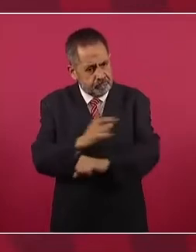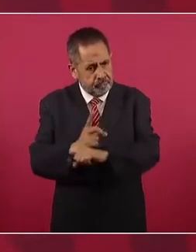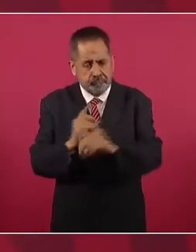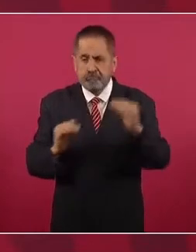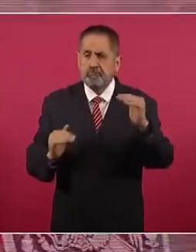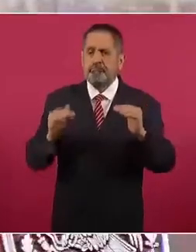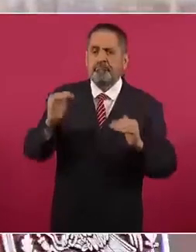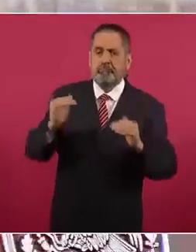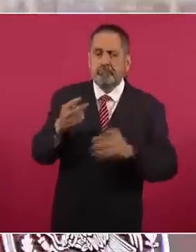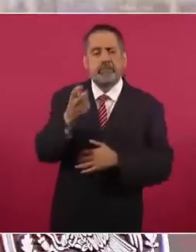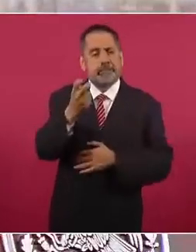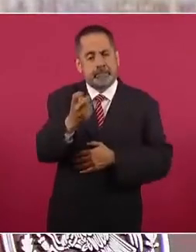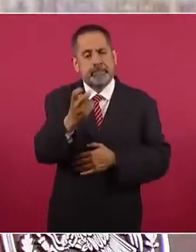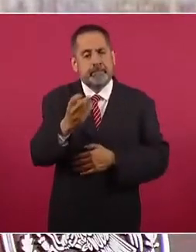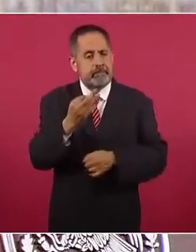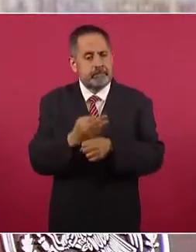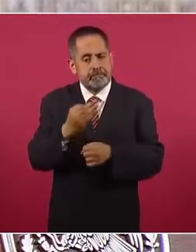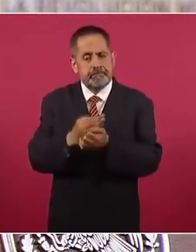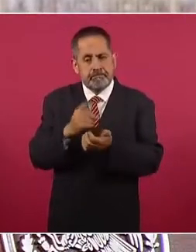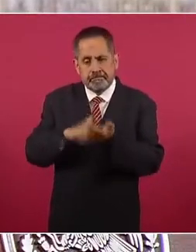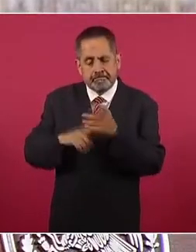Y eso es lo que estamos haciendo.